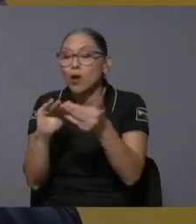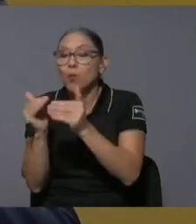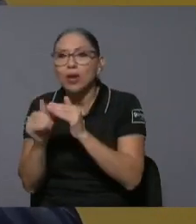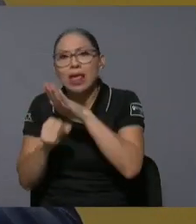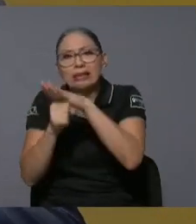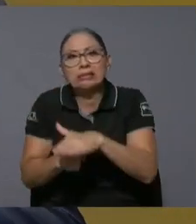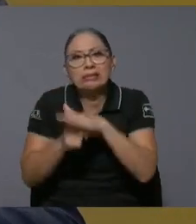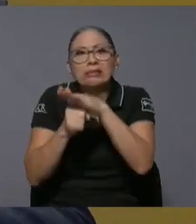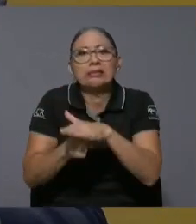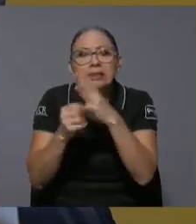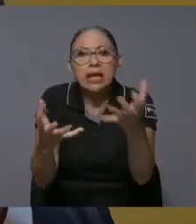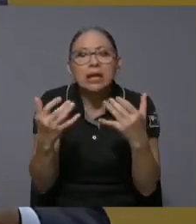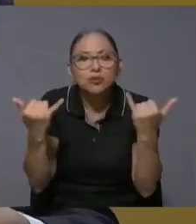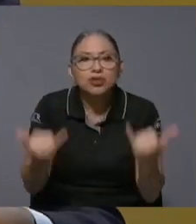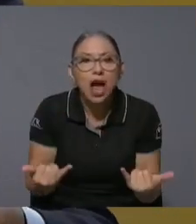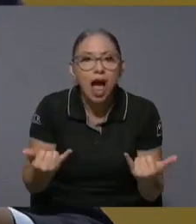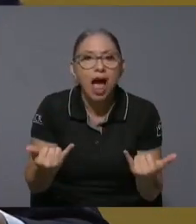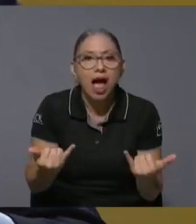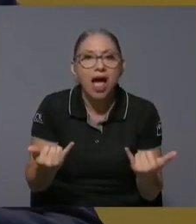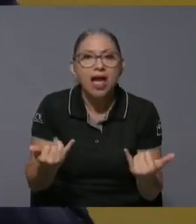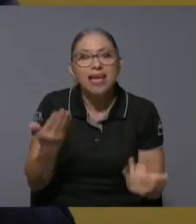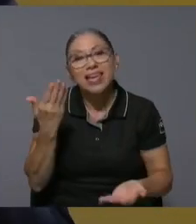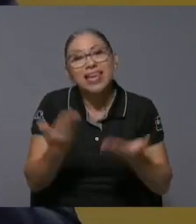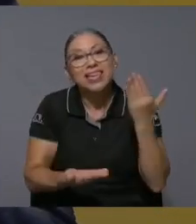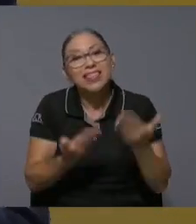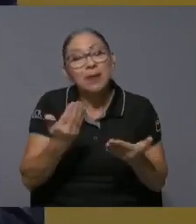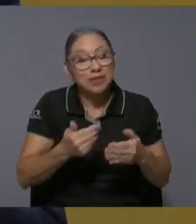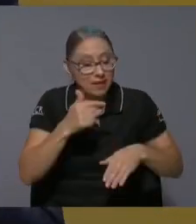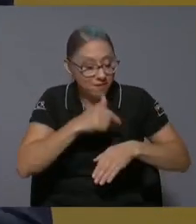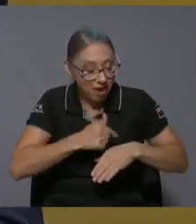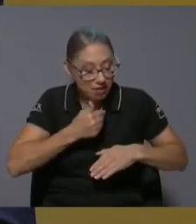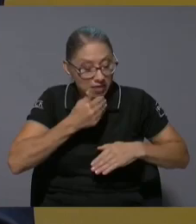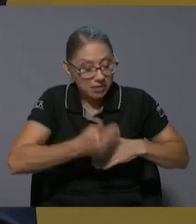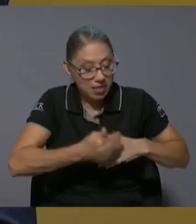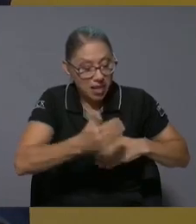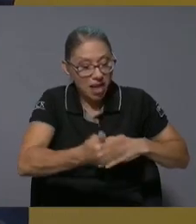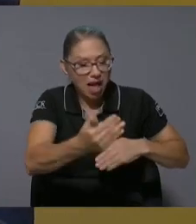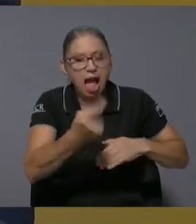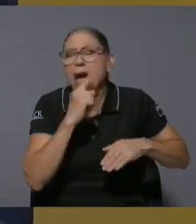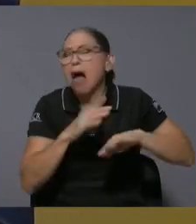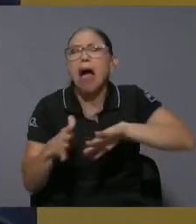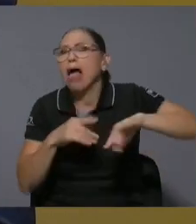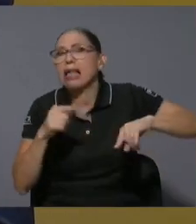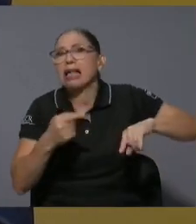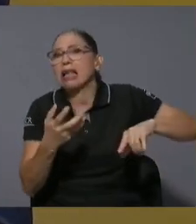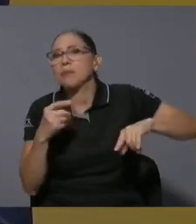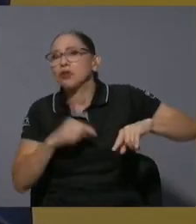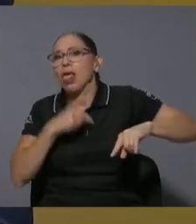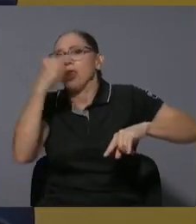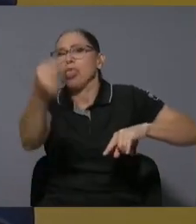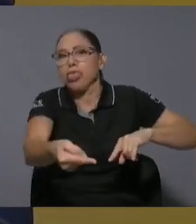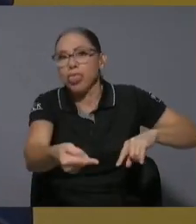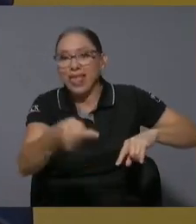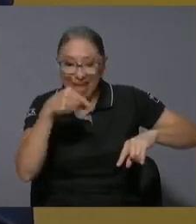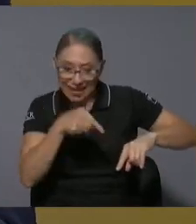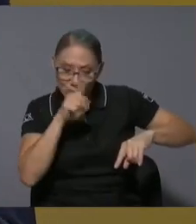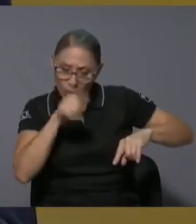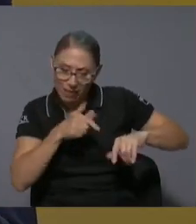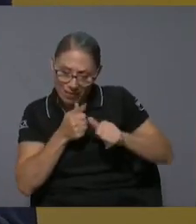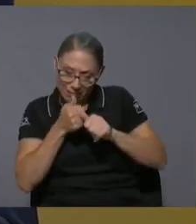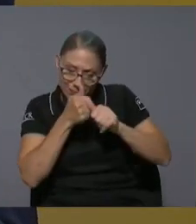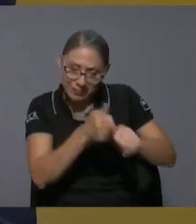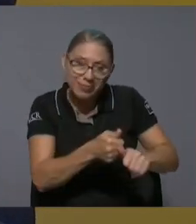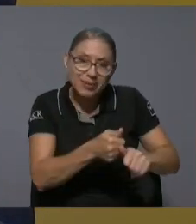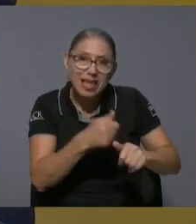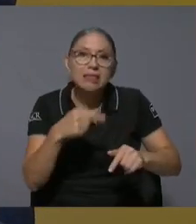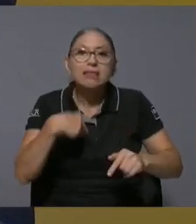y probablemente nos queremos brincar las fases que se supone deben ser deben seguirse técnicamente y nos